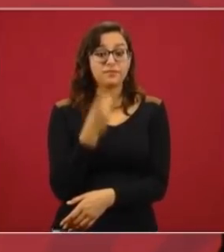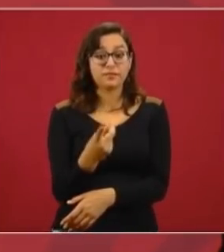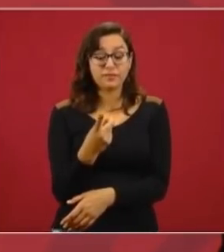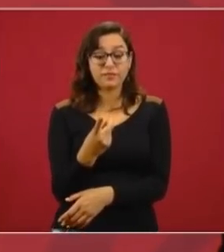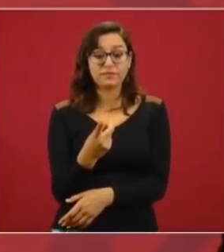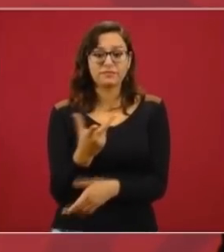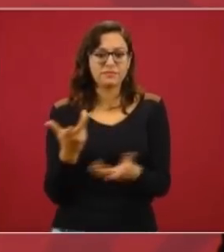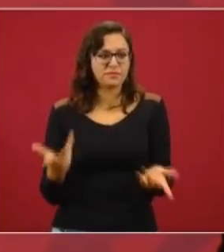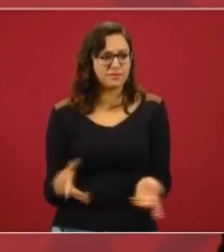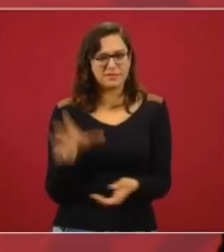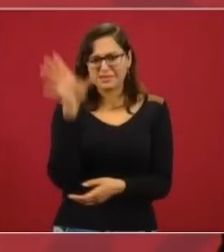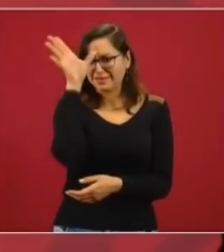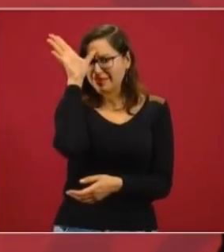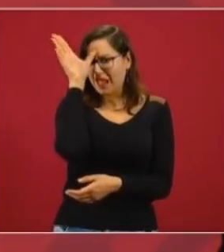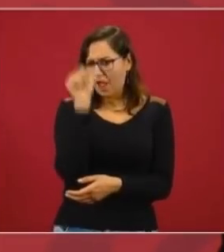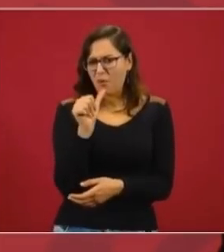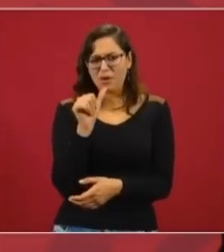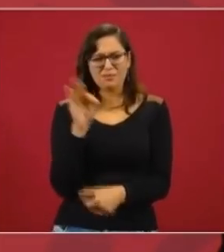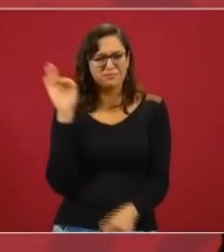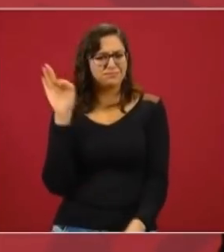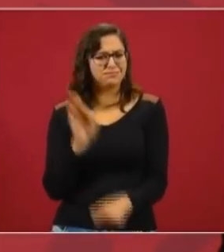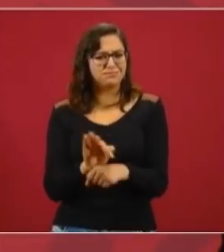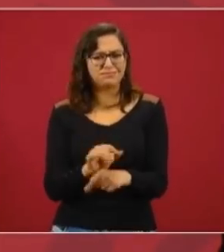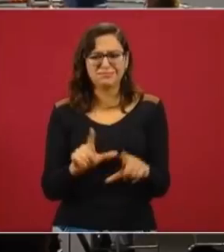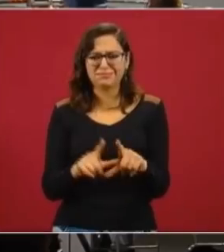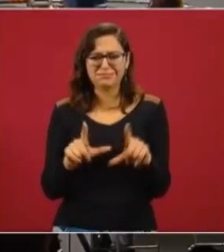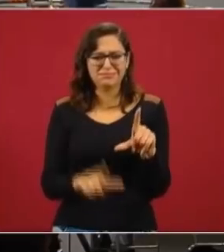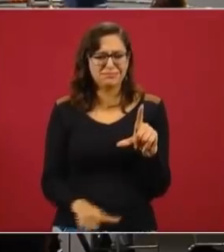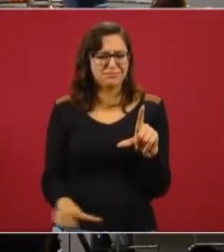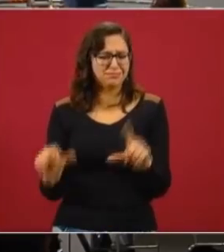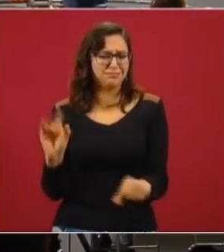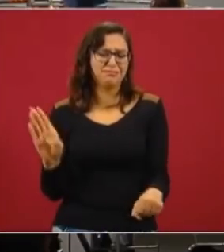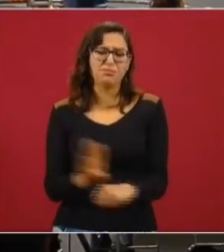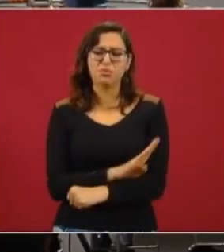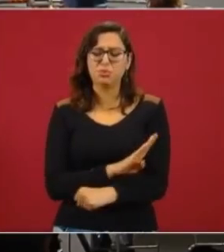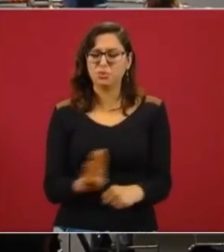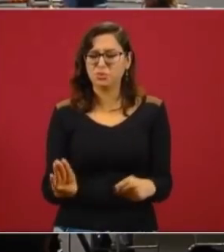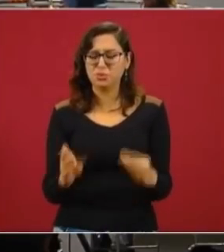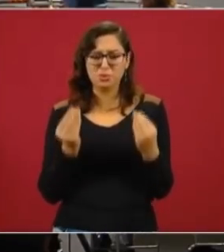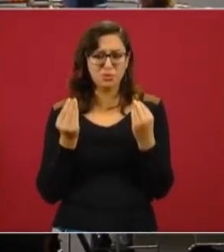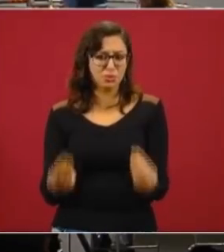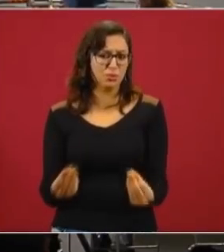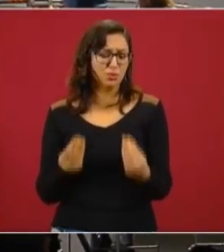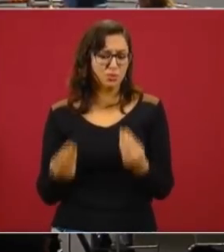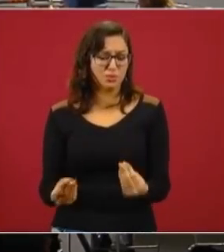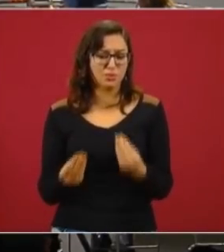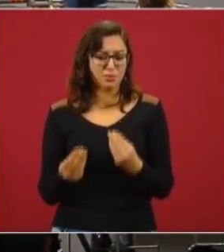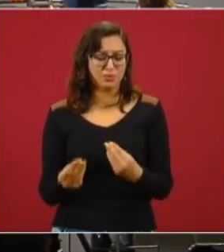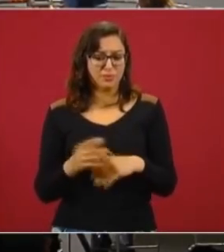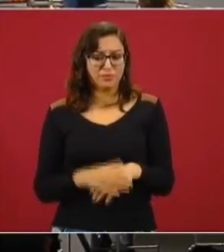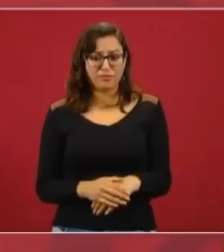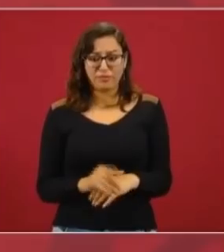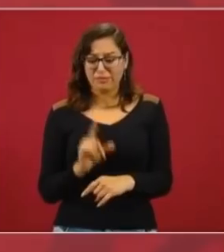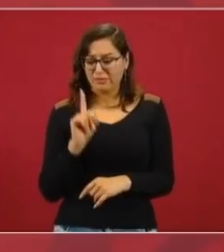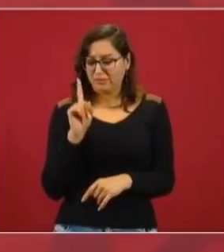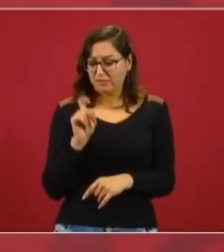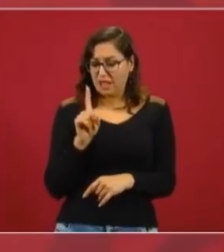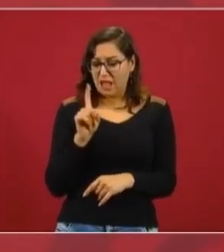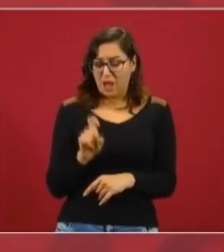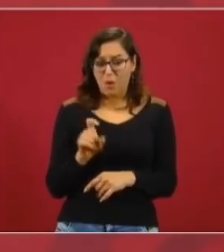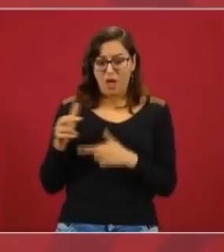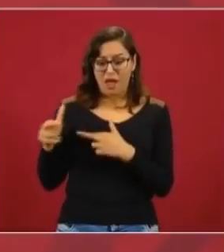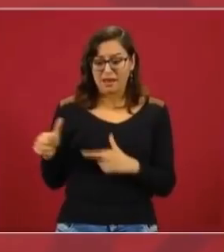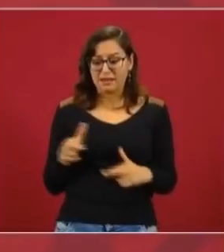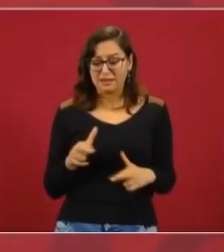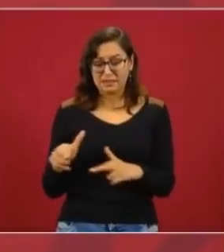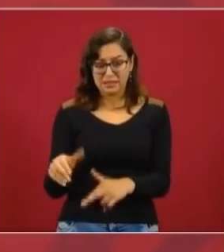los mejores convenios para México sobre la distribución del agua del río Bravo.